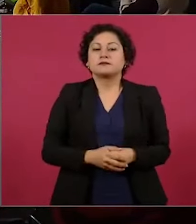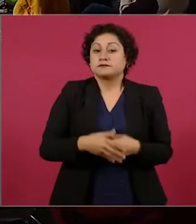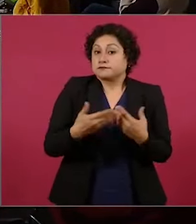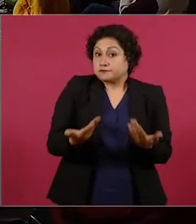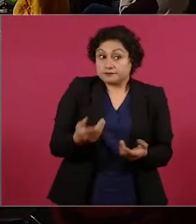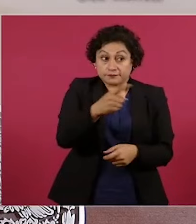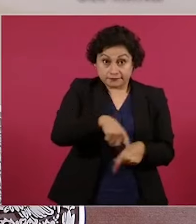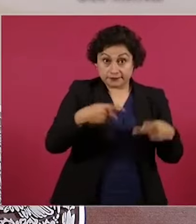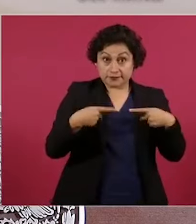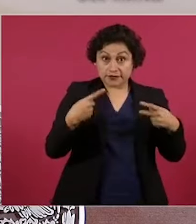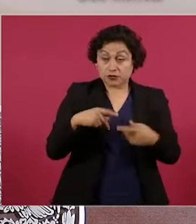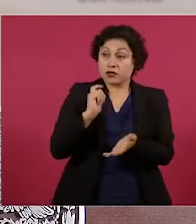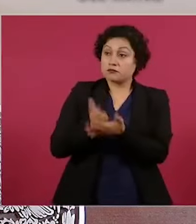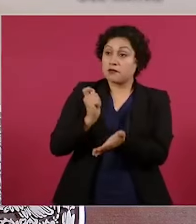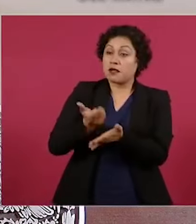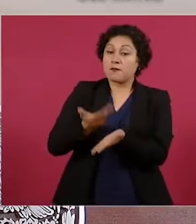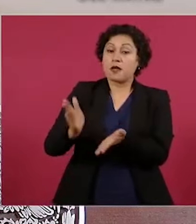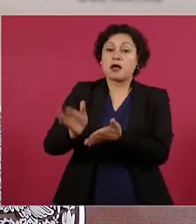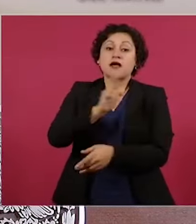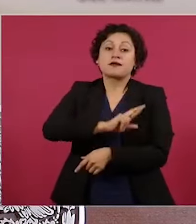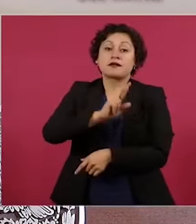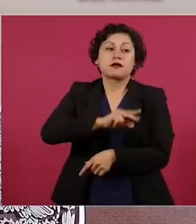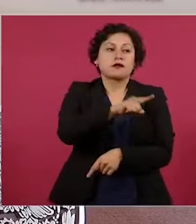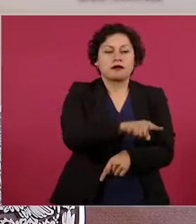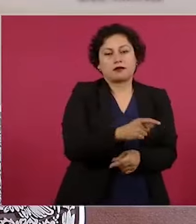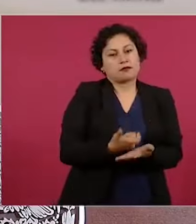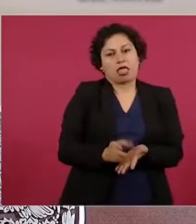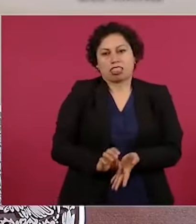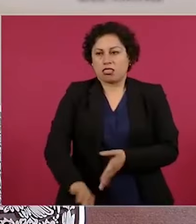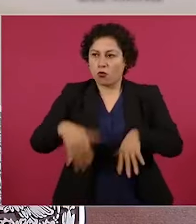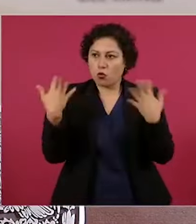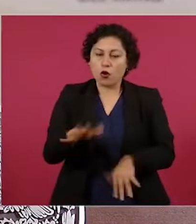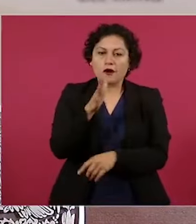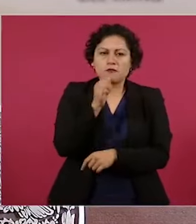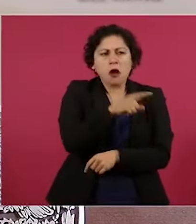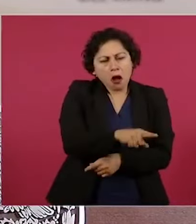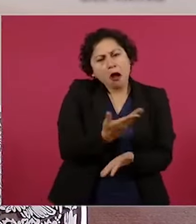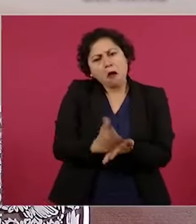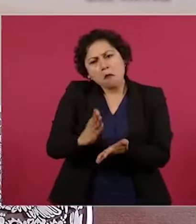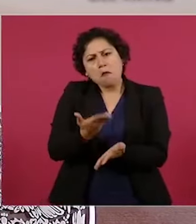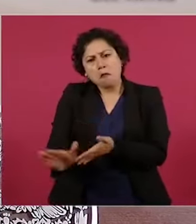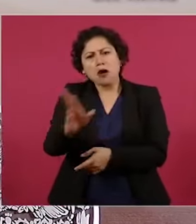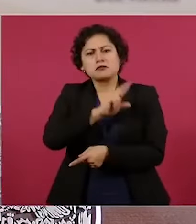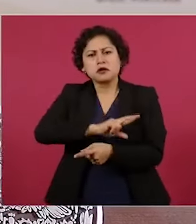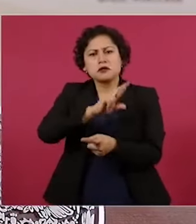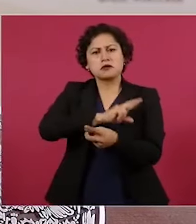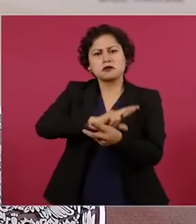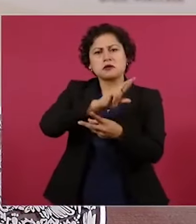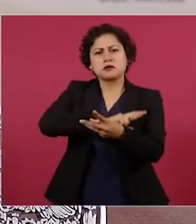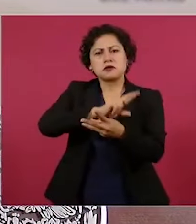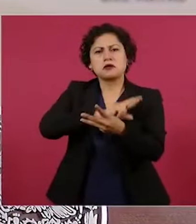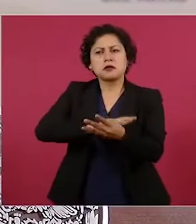trabajadores, sobre todo a los de menores ingresos, acceder a una renta y con esto también sería que